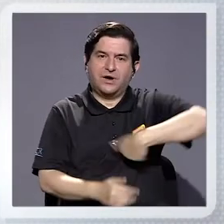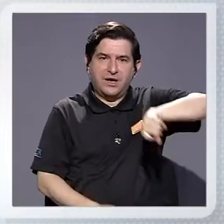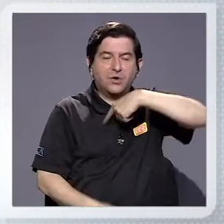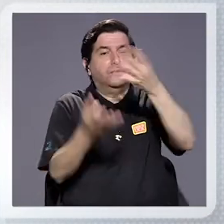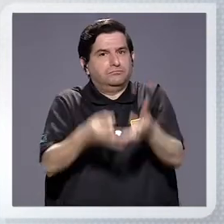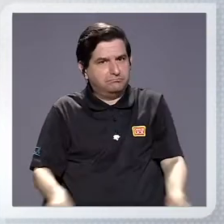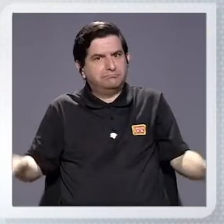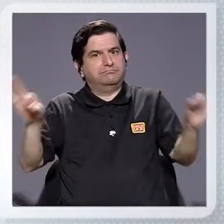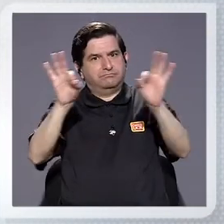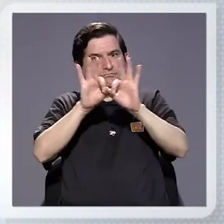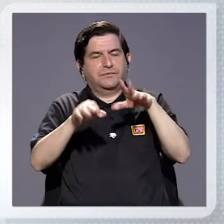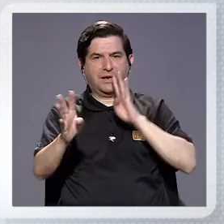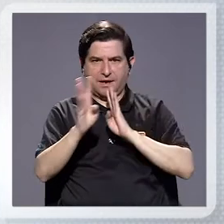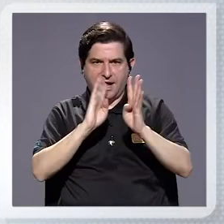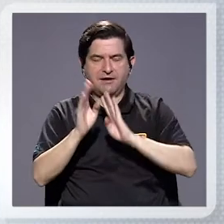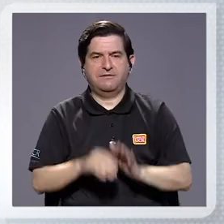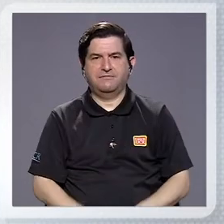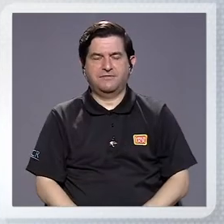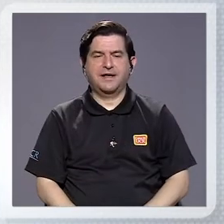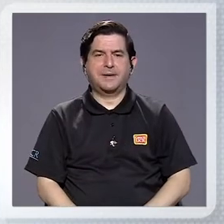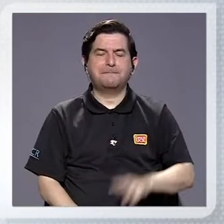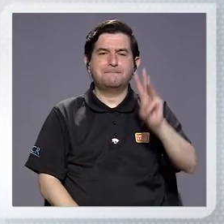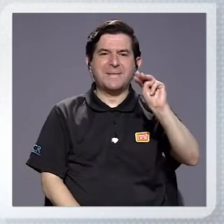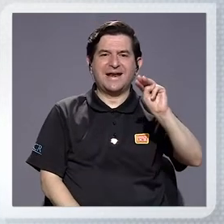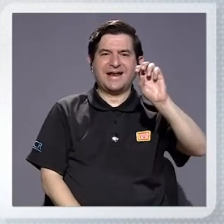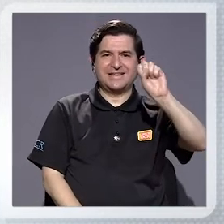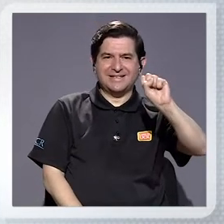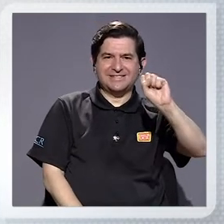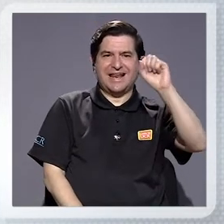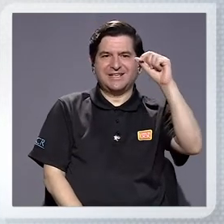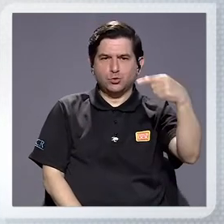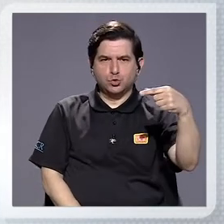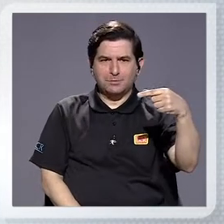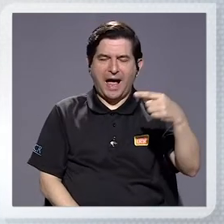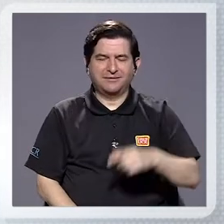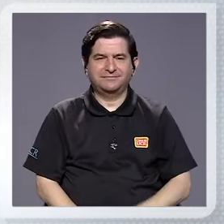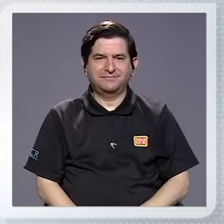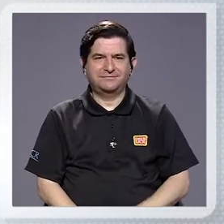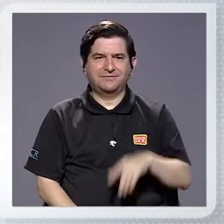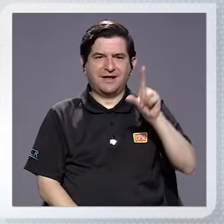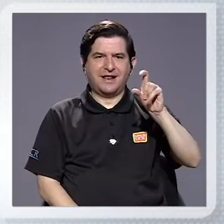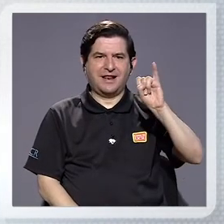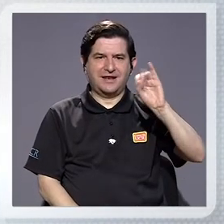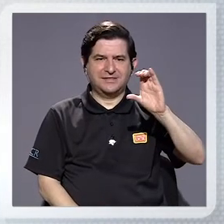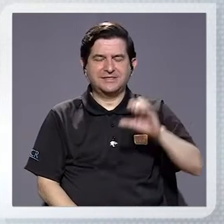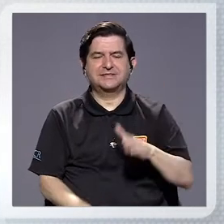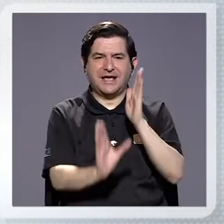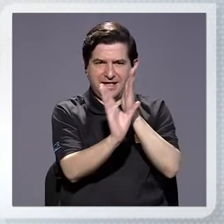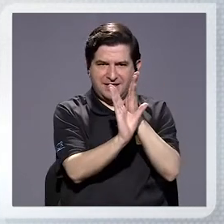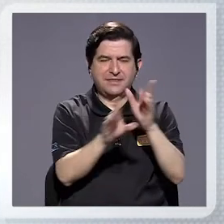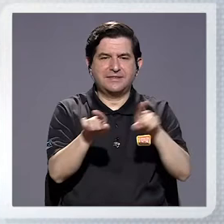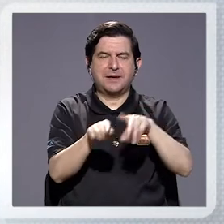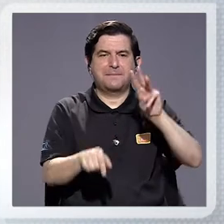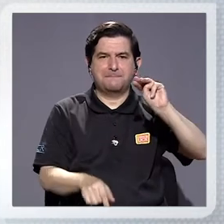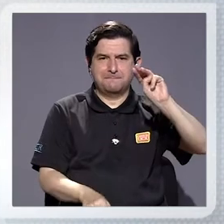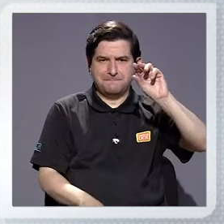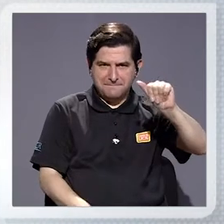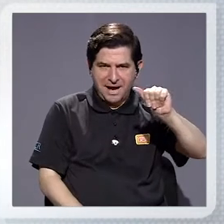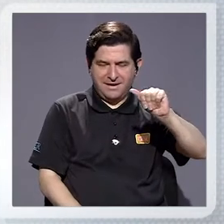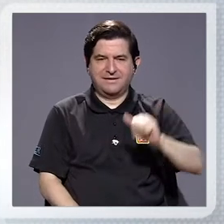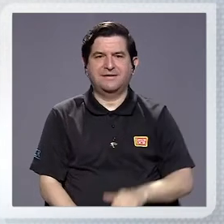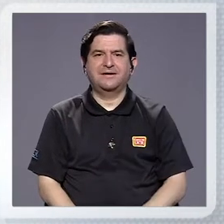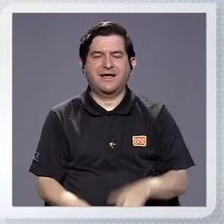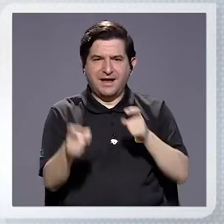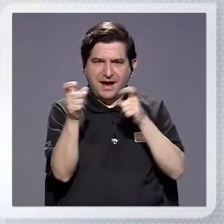nosotros trascendental. Hoy vamos a conversar entonces con Margarita Salas Guzmán, licenciada en Psicología, pero también con una maestría